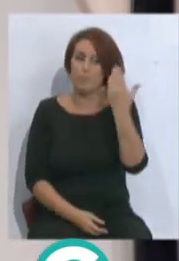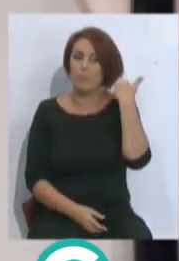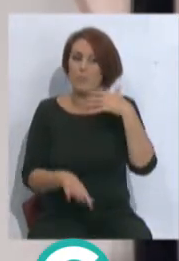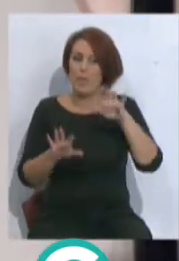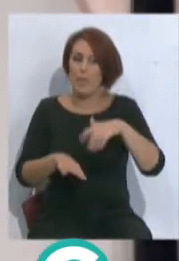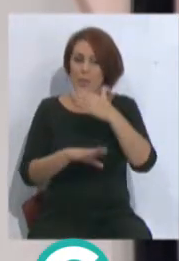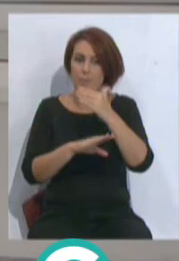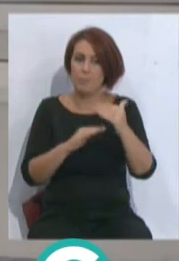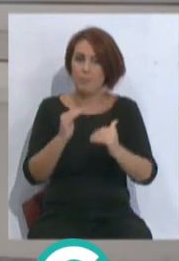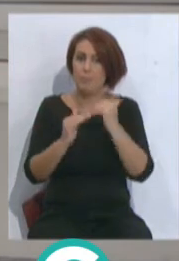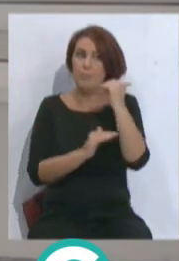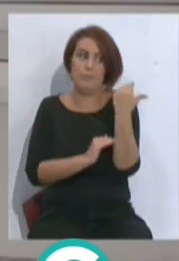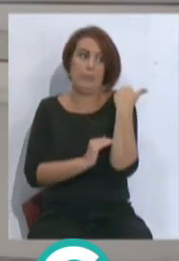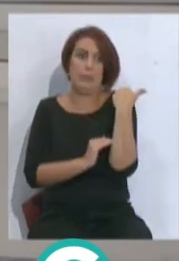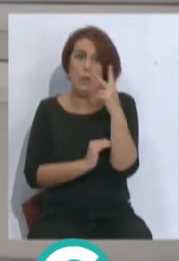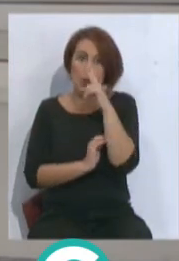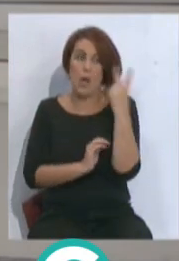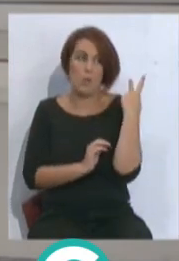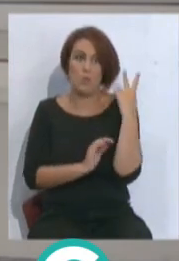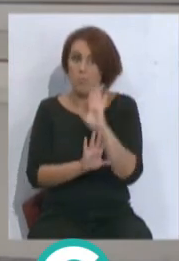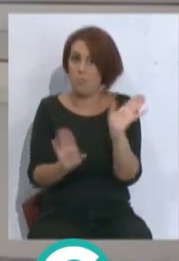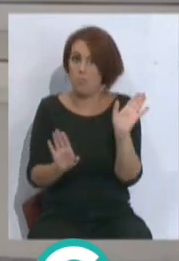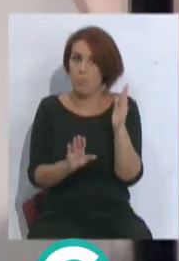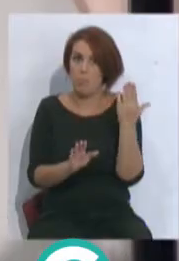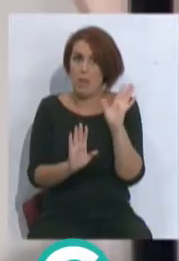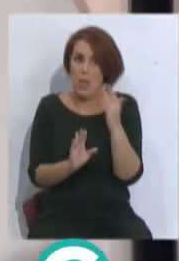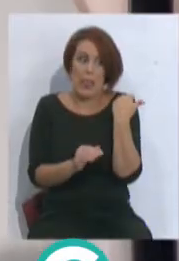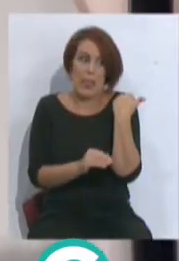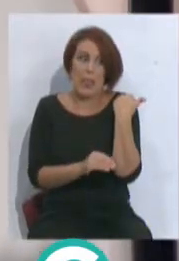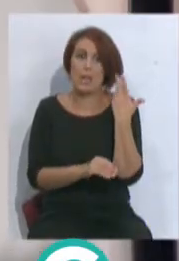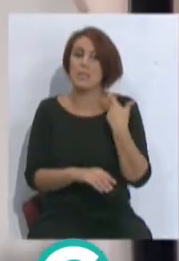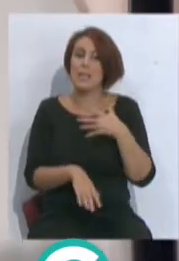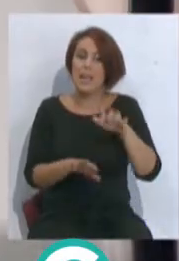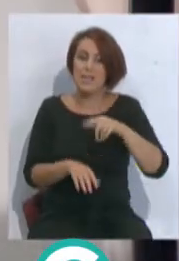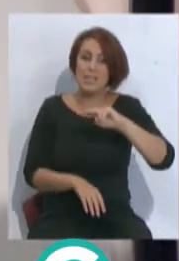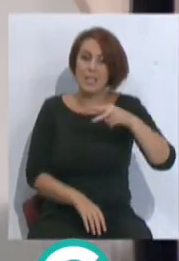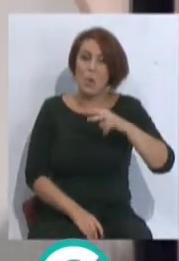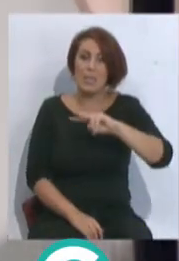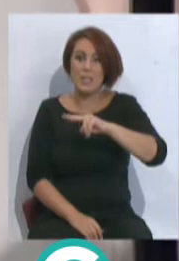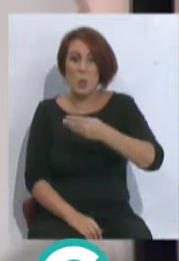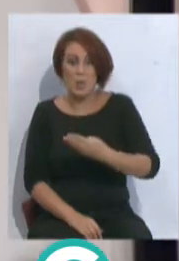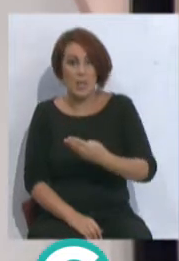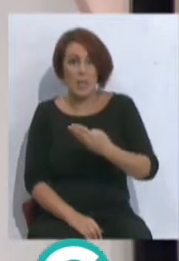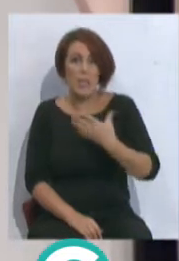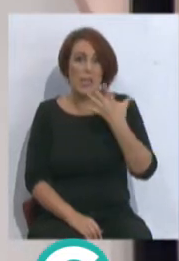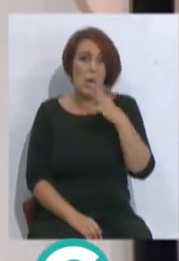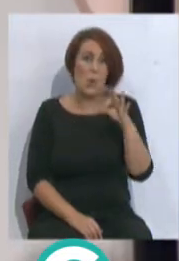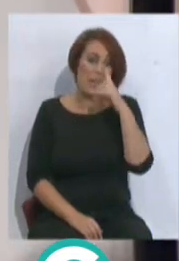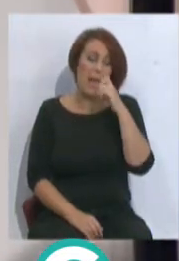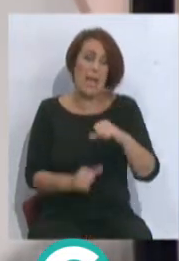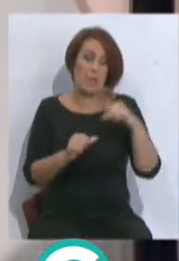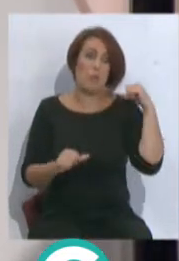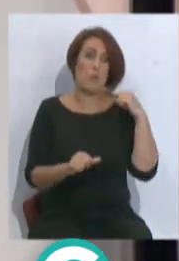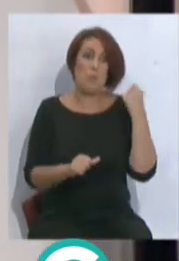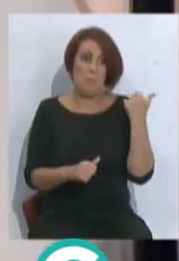es un recién ascendido, que llevamos dos añitos, ¿vale? Pero es un recién ascendido. Que el Cádiz lleva más tiempo en segunda B en segunda en los últimos 50 años, creo yo,